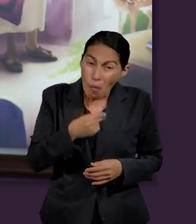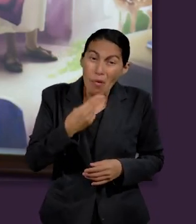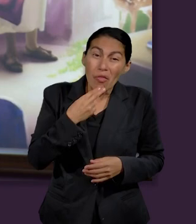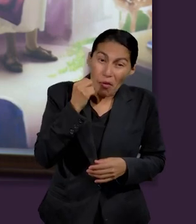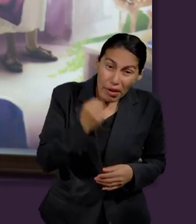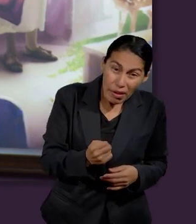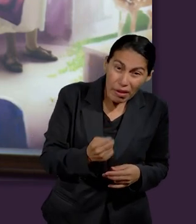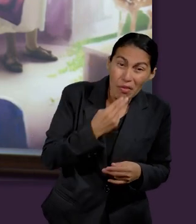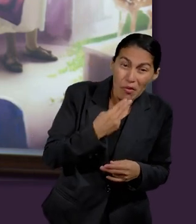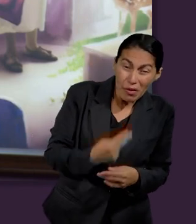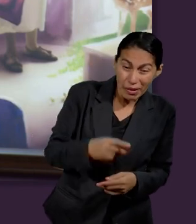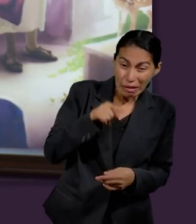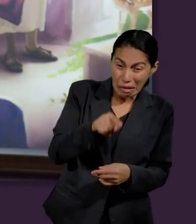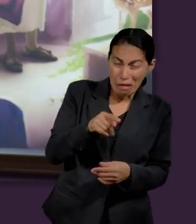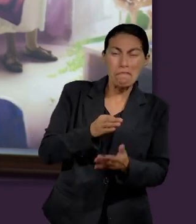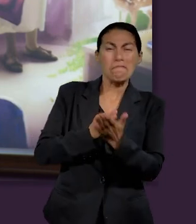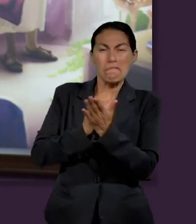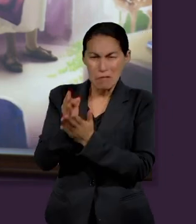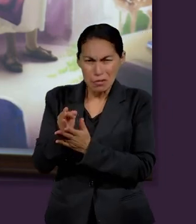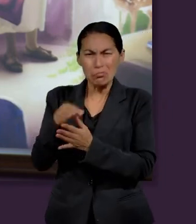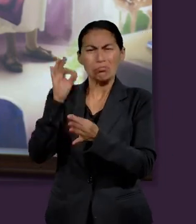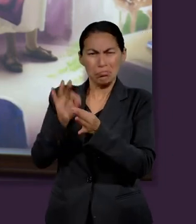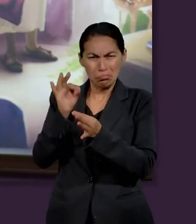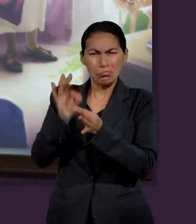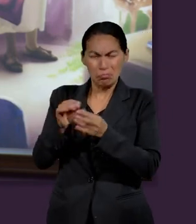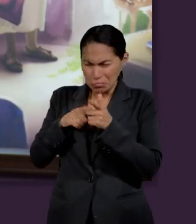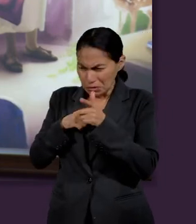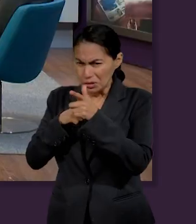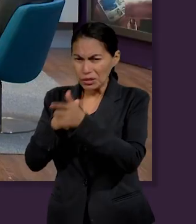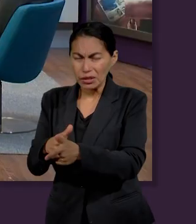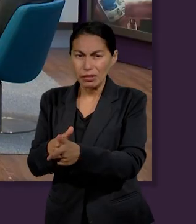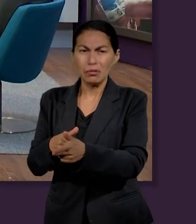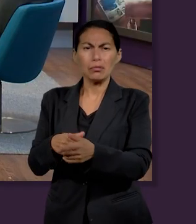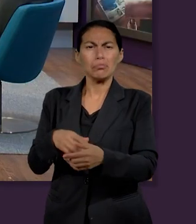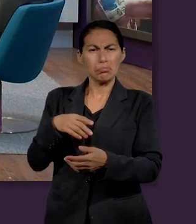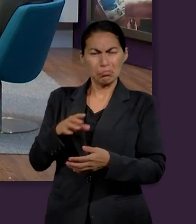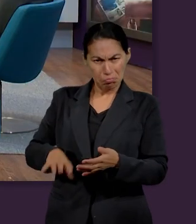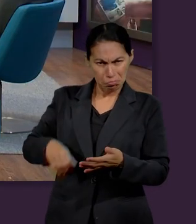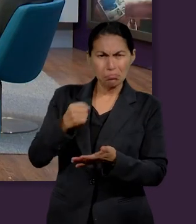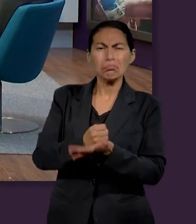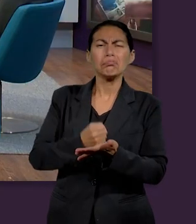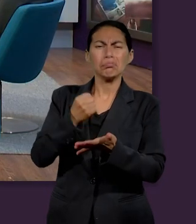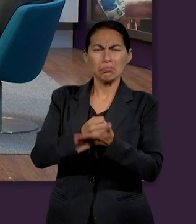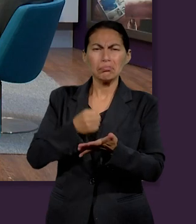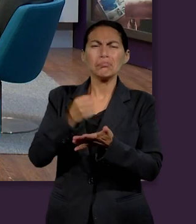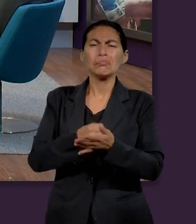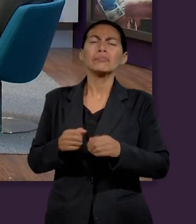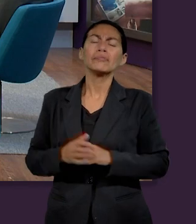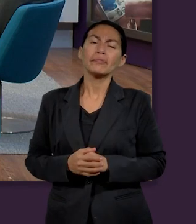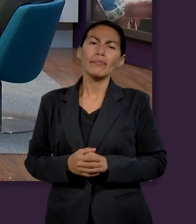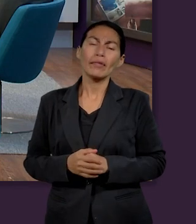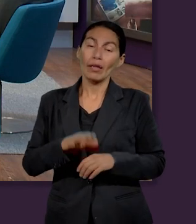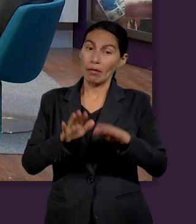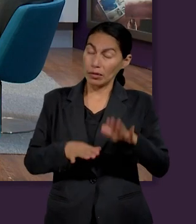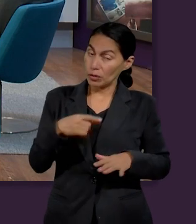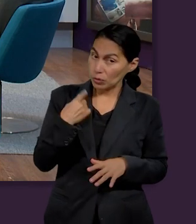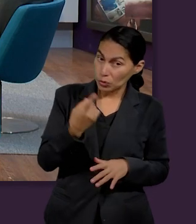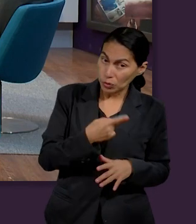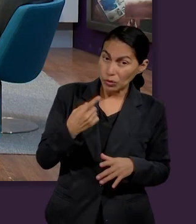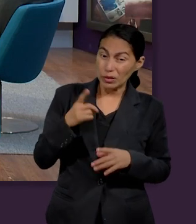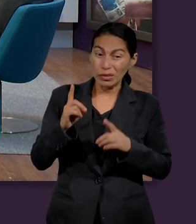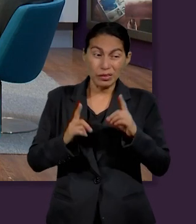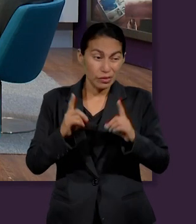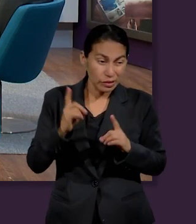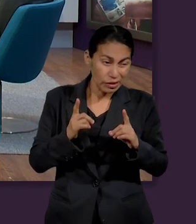en vez de perder su fe, en vez de dudar, continuó. Y a través de la oración creo que nosotros actualmente